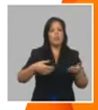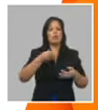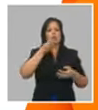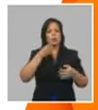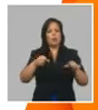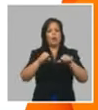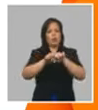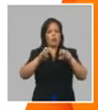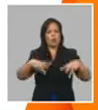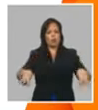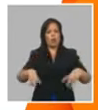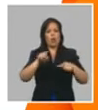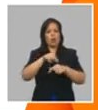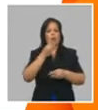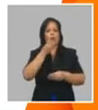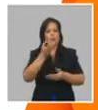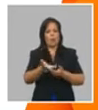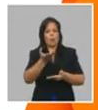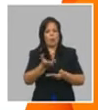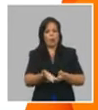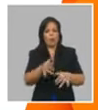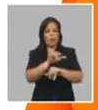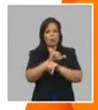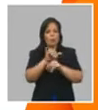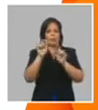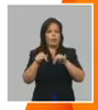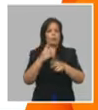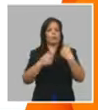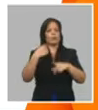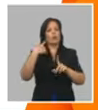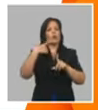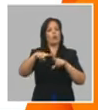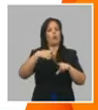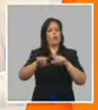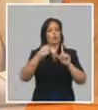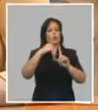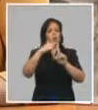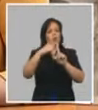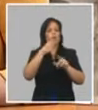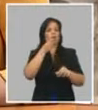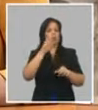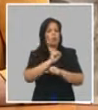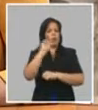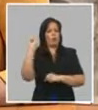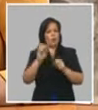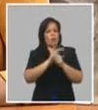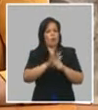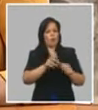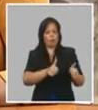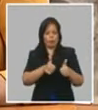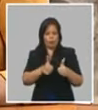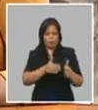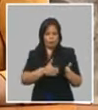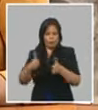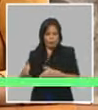ir presencialmente a pedirlo. Por lo tanto, también es de las cosas positivas que en el COVID logramos. Bueno, en la actividad de